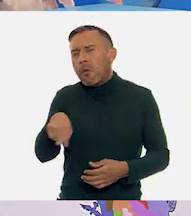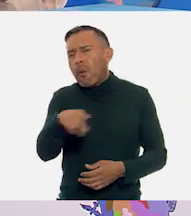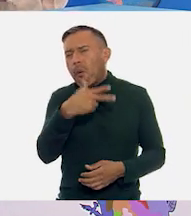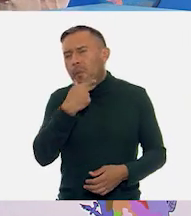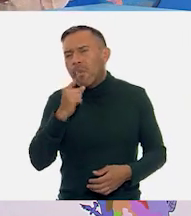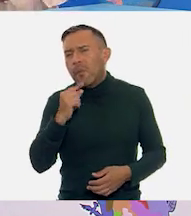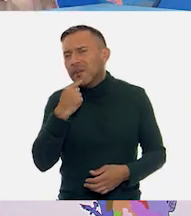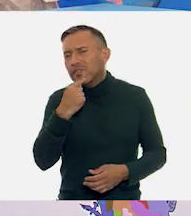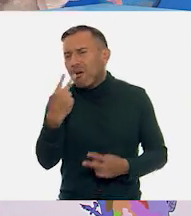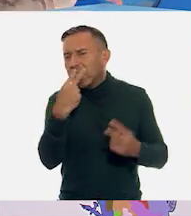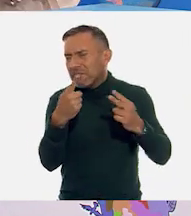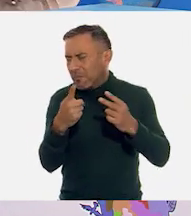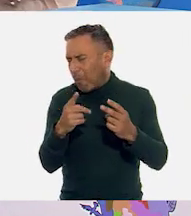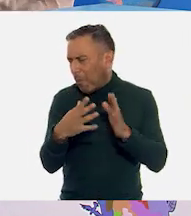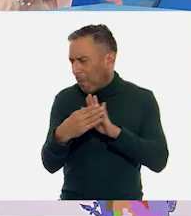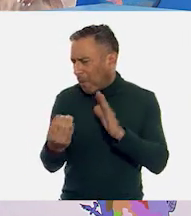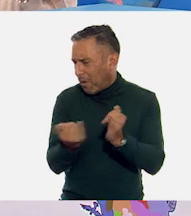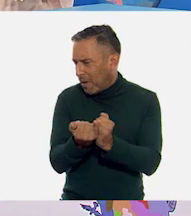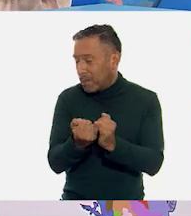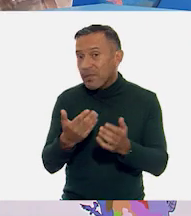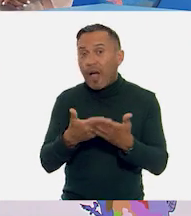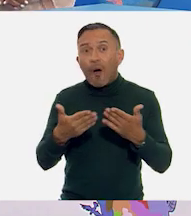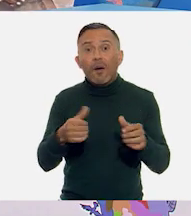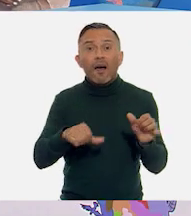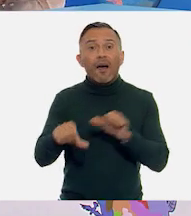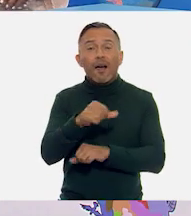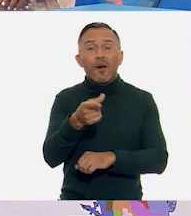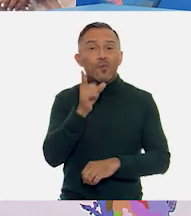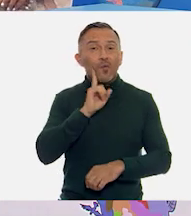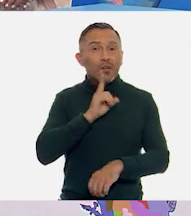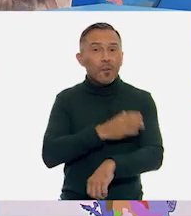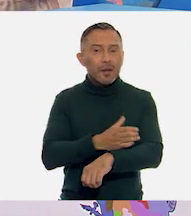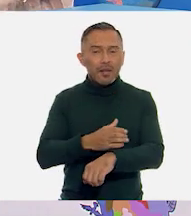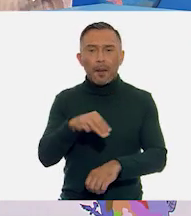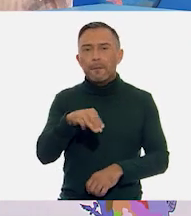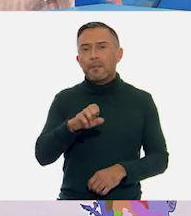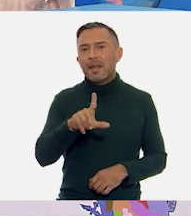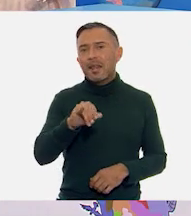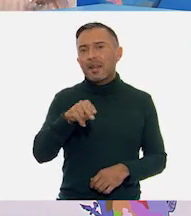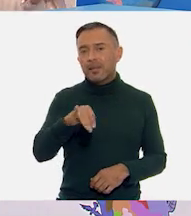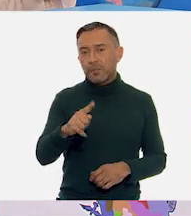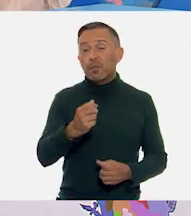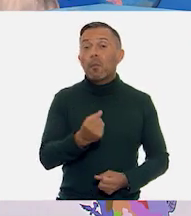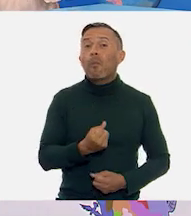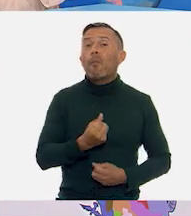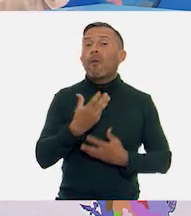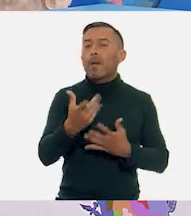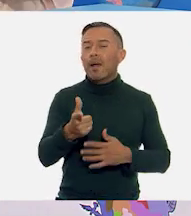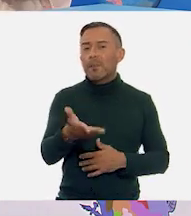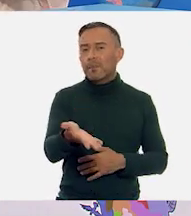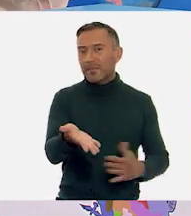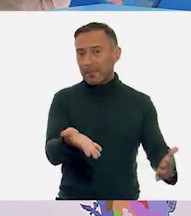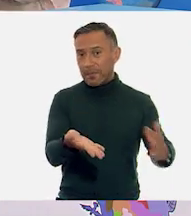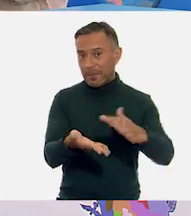Y ahora toca el turno a su compañera, Melanie. Ella eligió el poema, Dame la mano, de la poeta chilena Gabriela